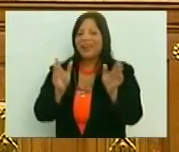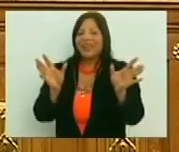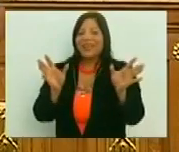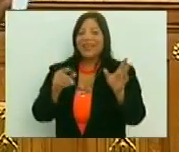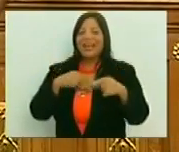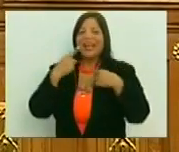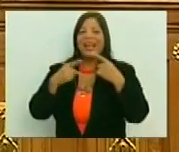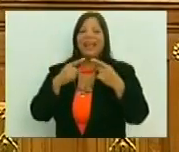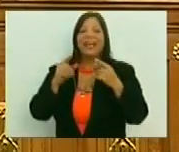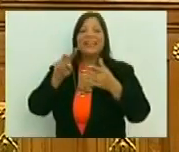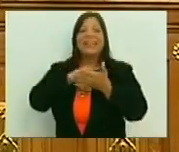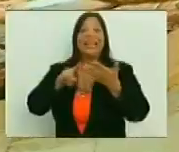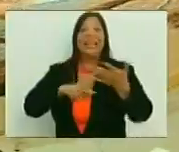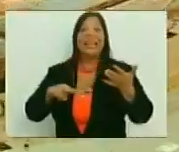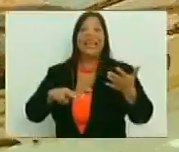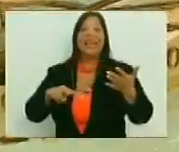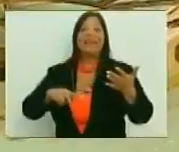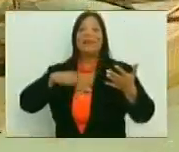yo venía a leer esto,